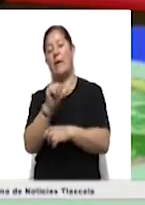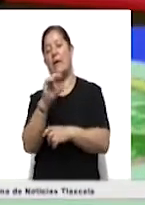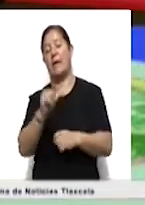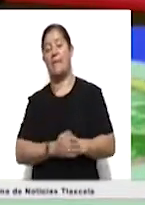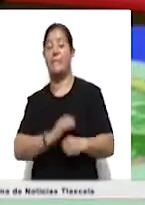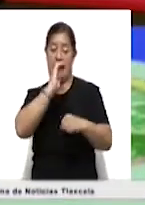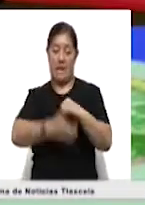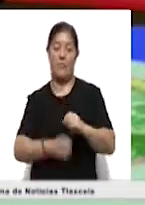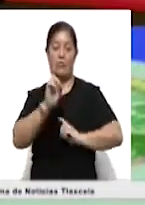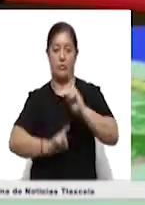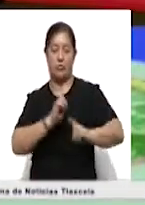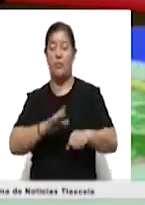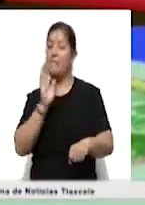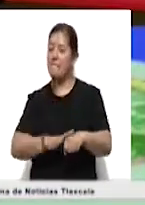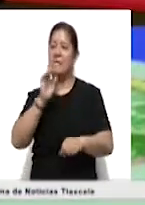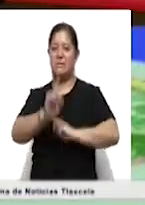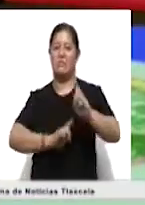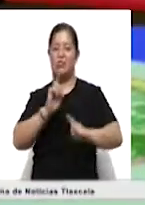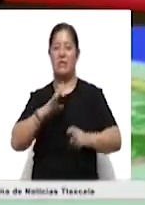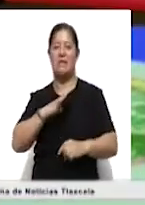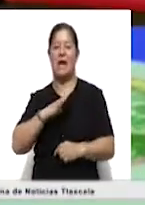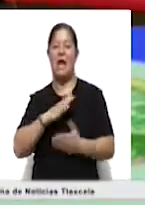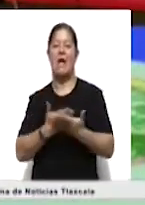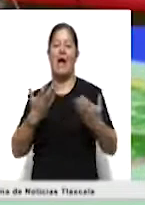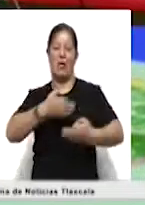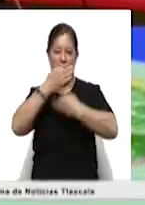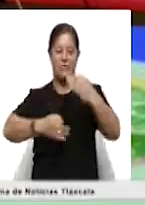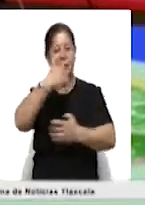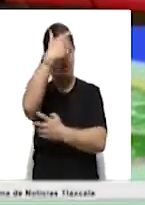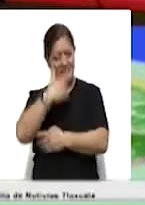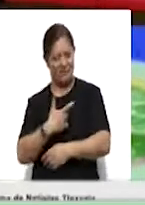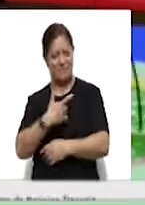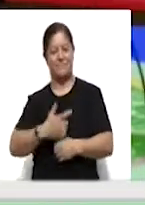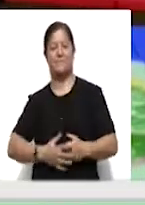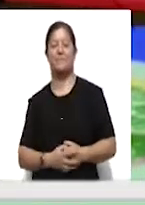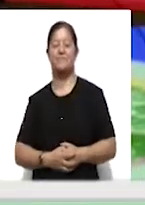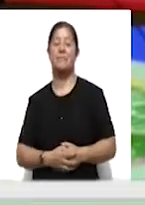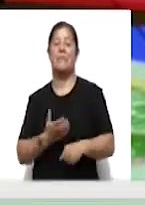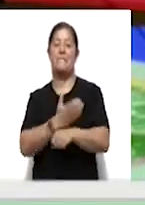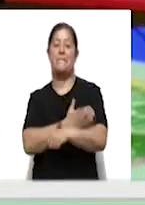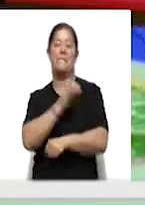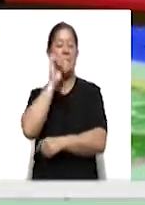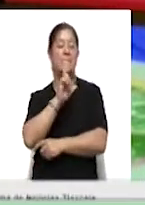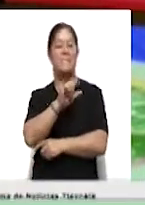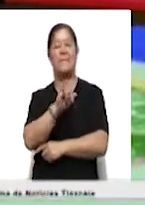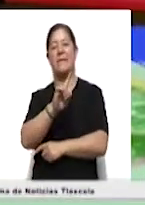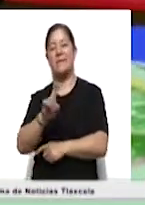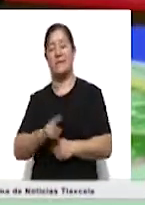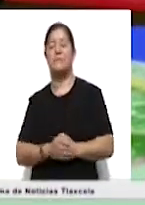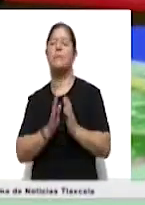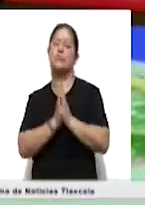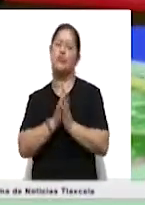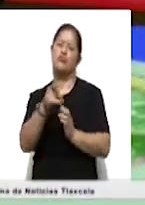aquí con el bloque deportivo Más Deportes, se lo tendremos en la tercera emisión de Ahora Noticias con mi compañera Liz Pérez. Por favor,